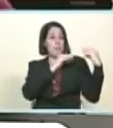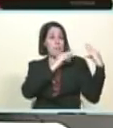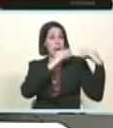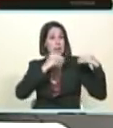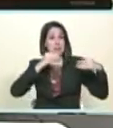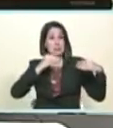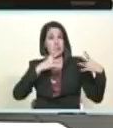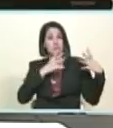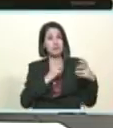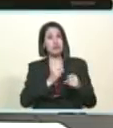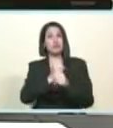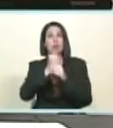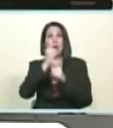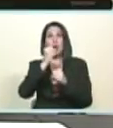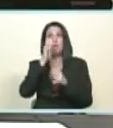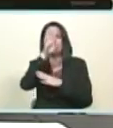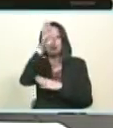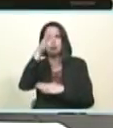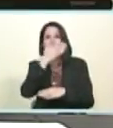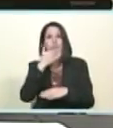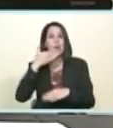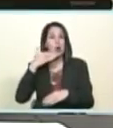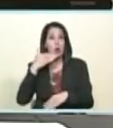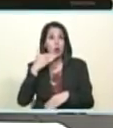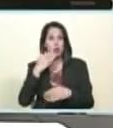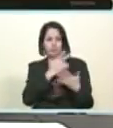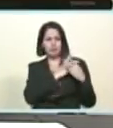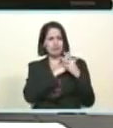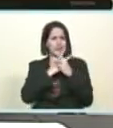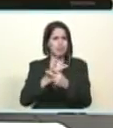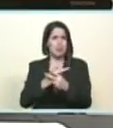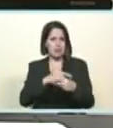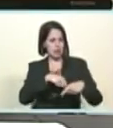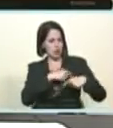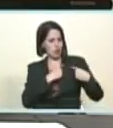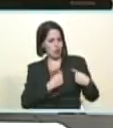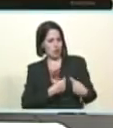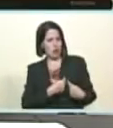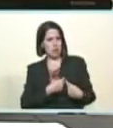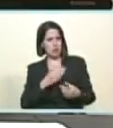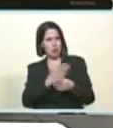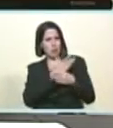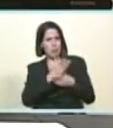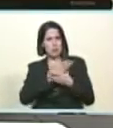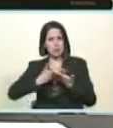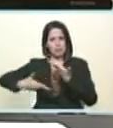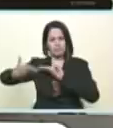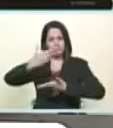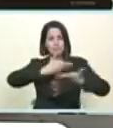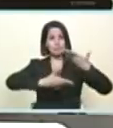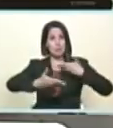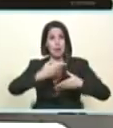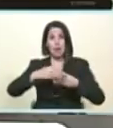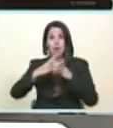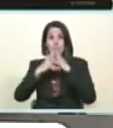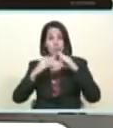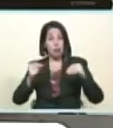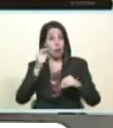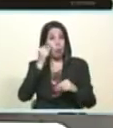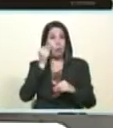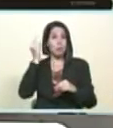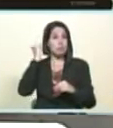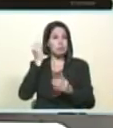es estamos construyendo estas navidades felices para eso es que dedicamos toda nuestra vida toda nuestra vida al amor y a la